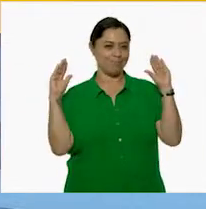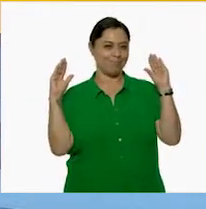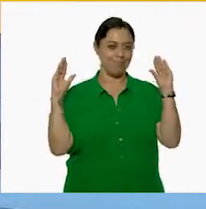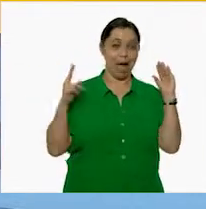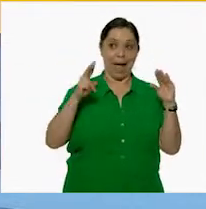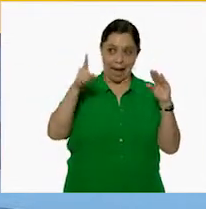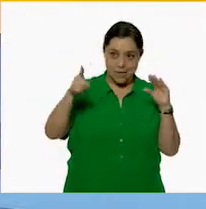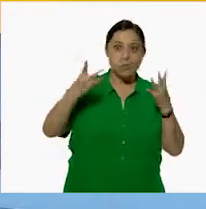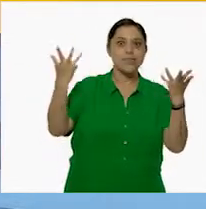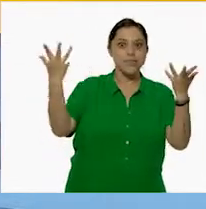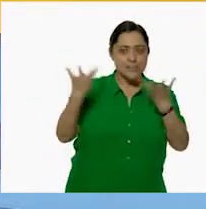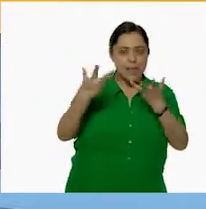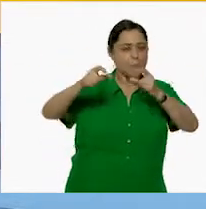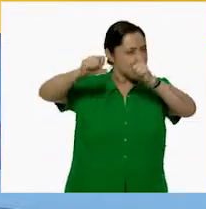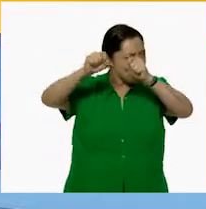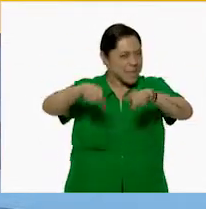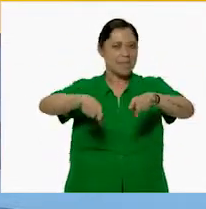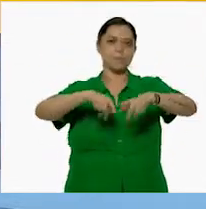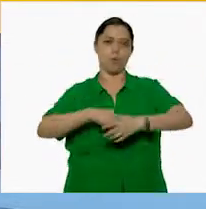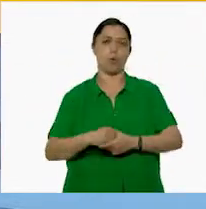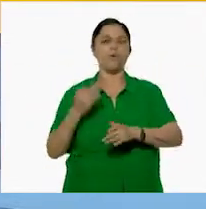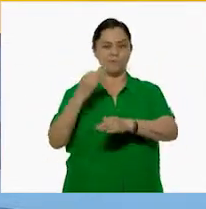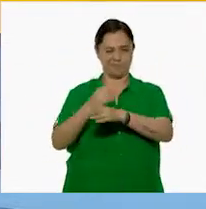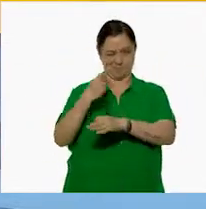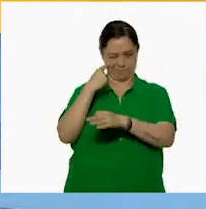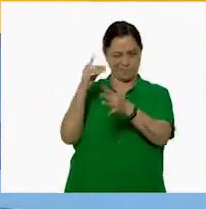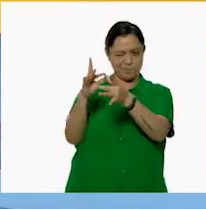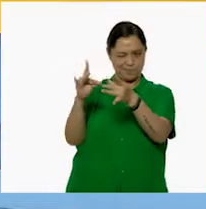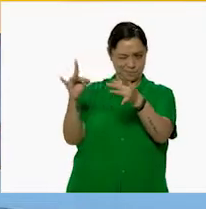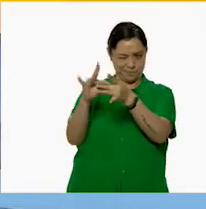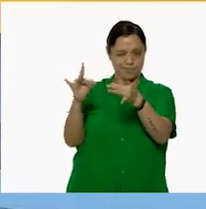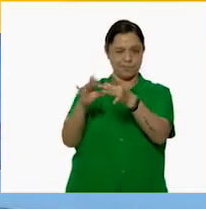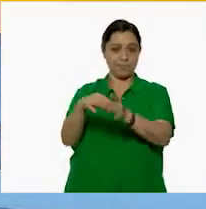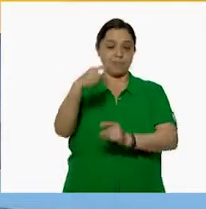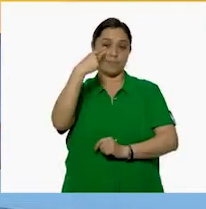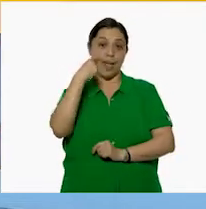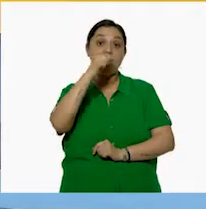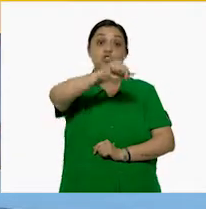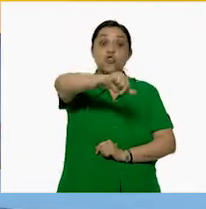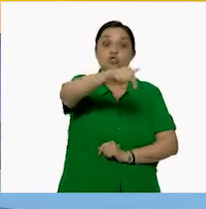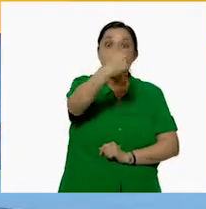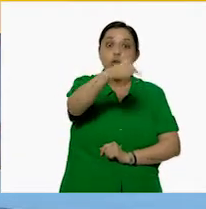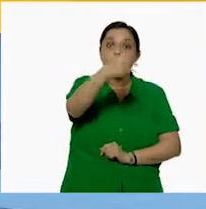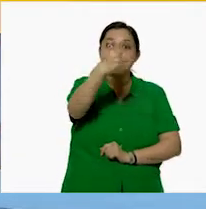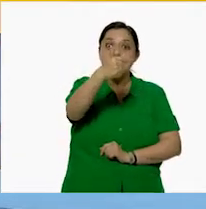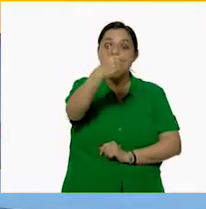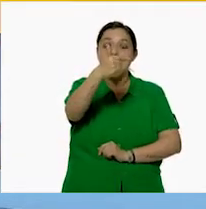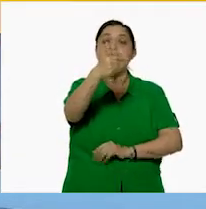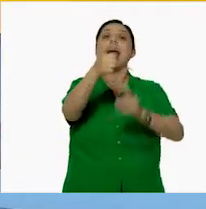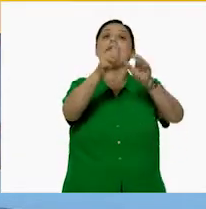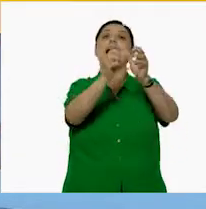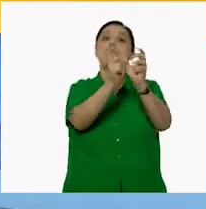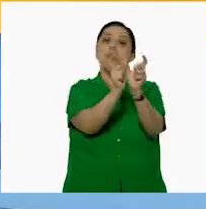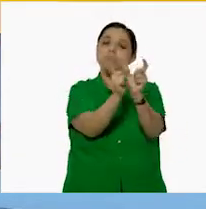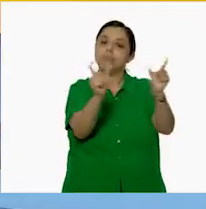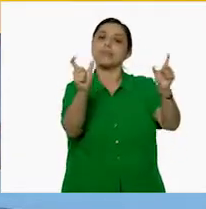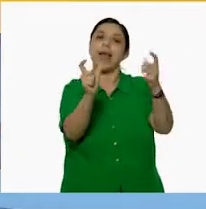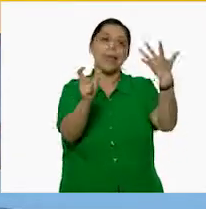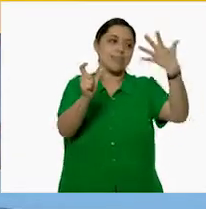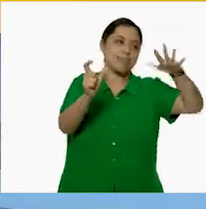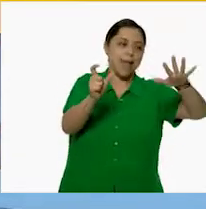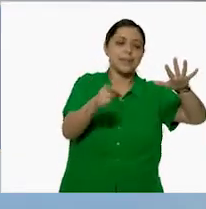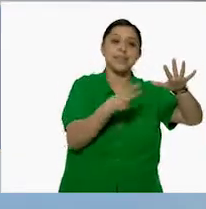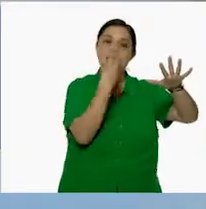acabamos de ver. Ahorita te explicamos, Ale. Vamos a separar el 12 en 10 y 2 para luego poder